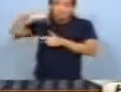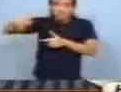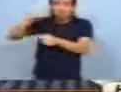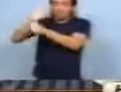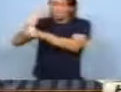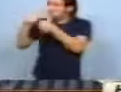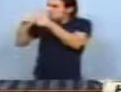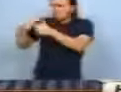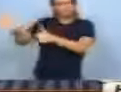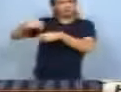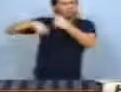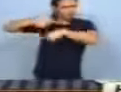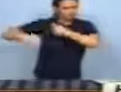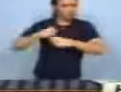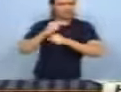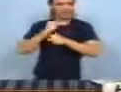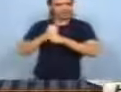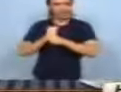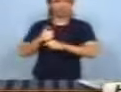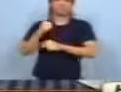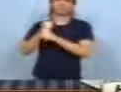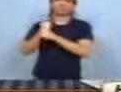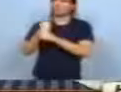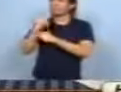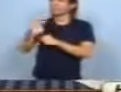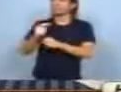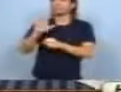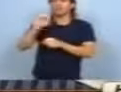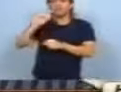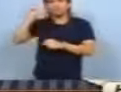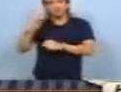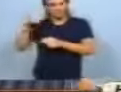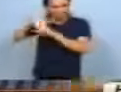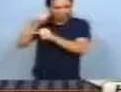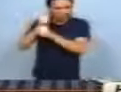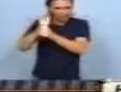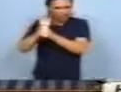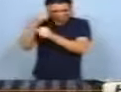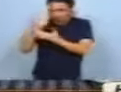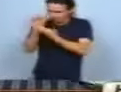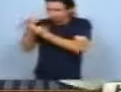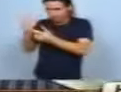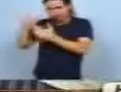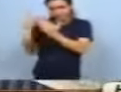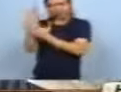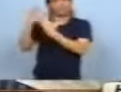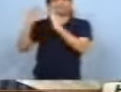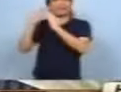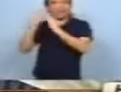bien y nosotros seguimos trabajando. Estamos trabajando que tenemos 5.000 metros en Tecnópolis, que van a estar expuestas a las casas.